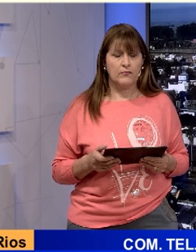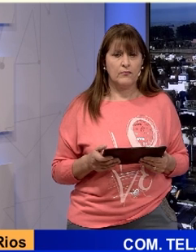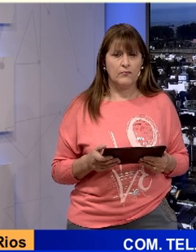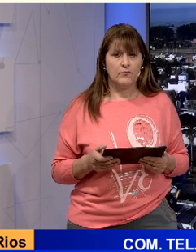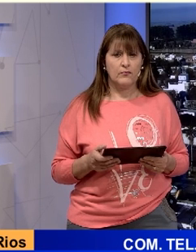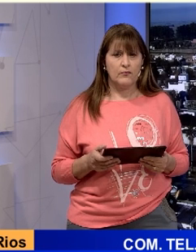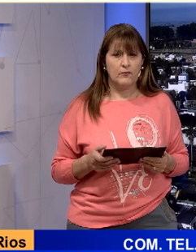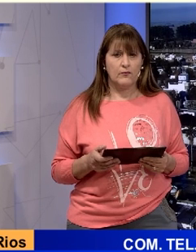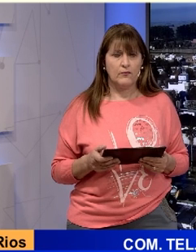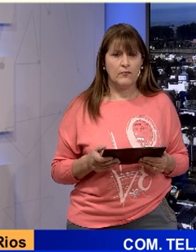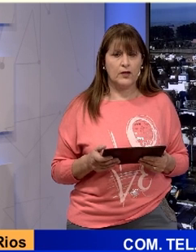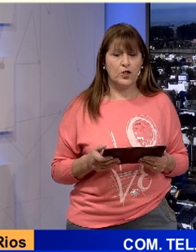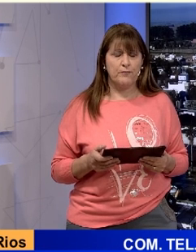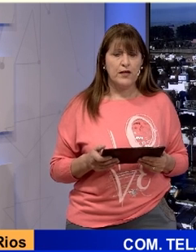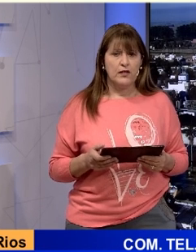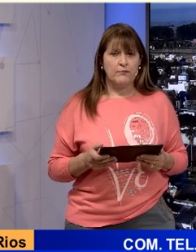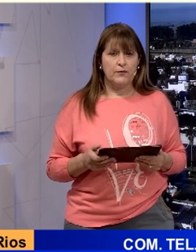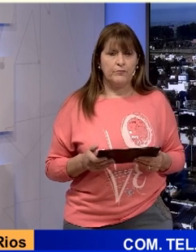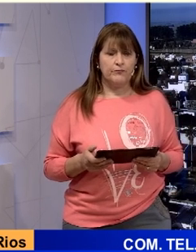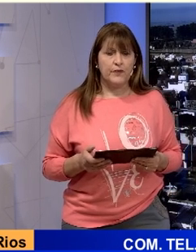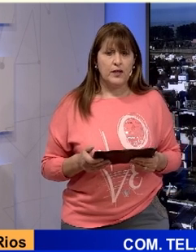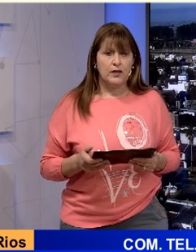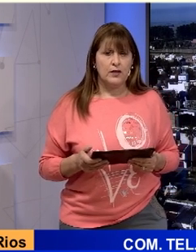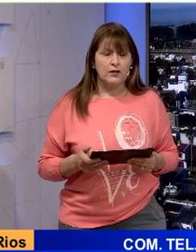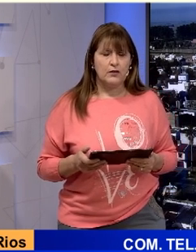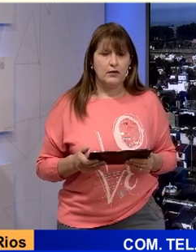relatos a los que son los pasillos de tribunales.